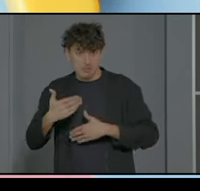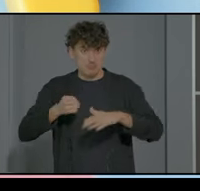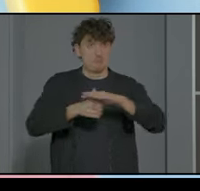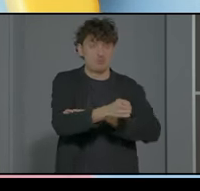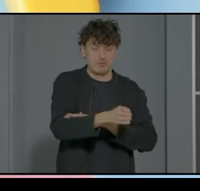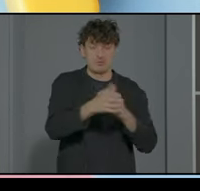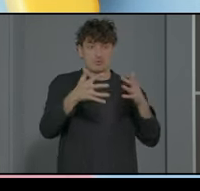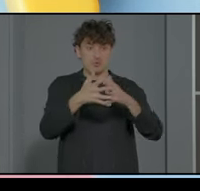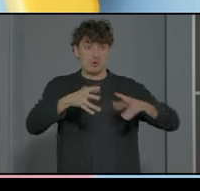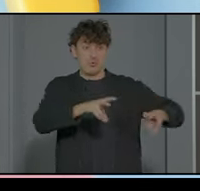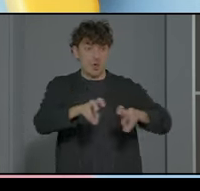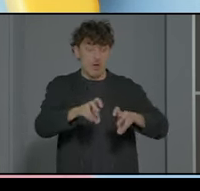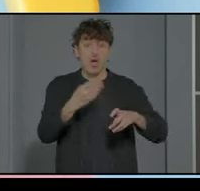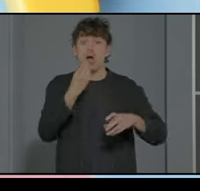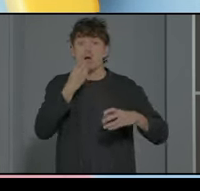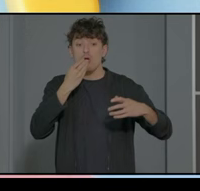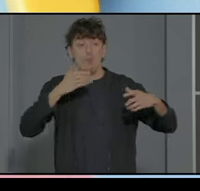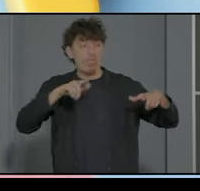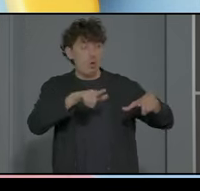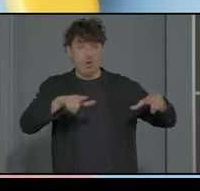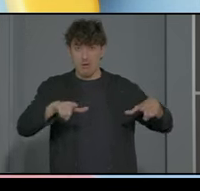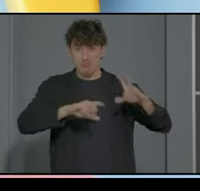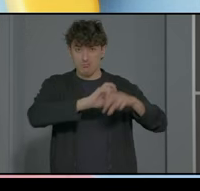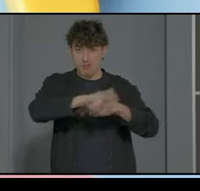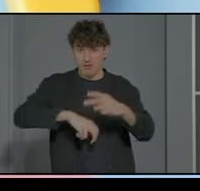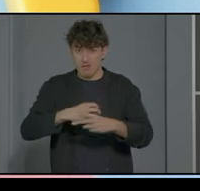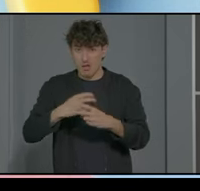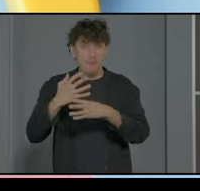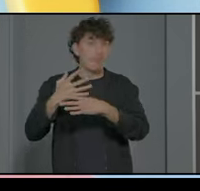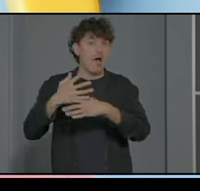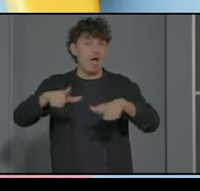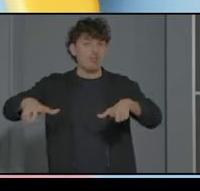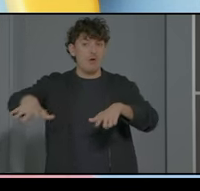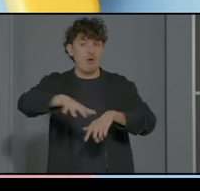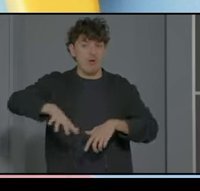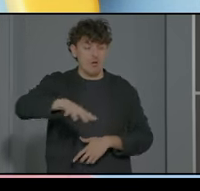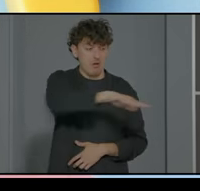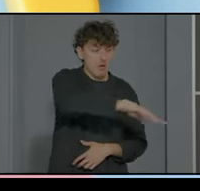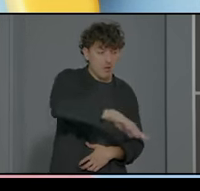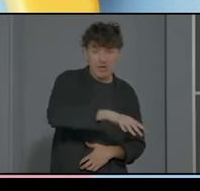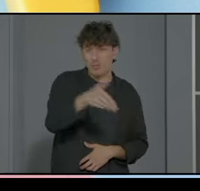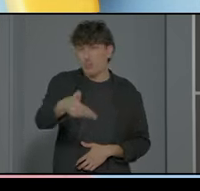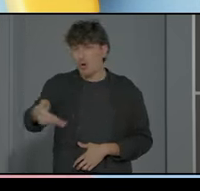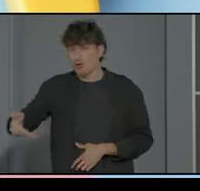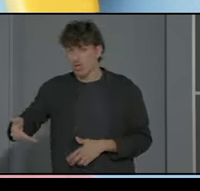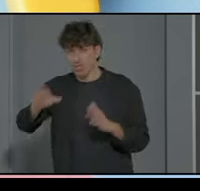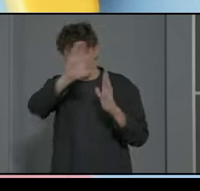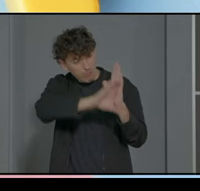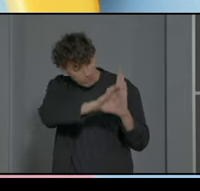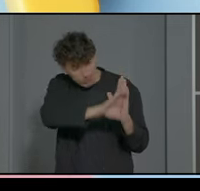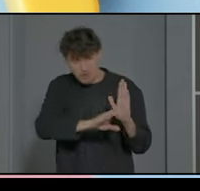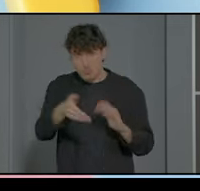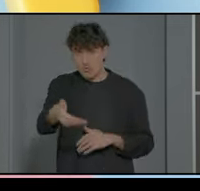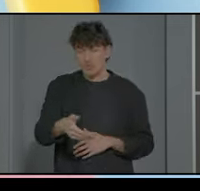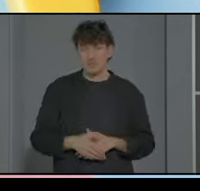hay que planificar patios y comedores los que trabajan con personas con TEA sabemos que son dos áreas importantísimas curriculares nosotros defendemos